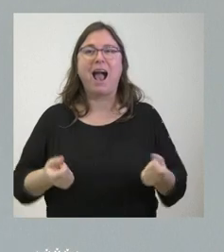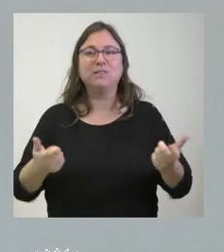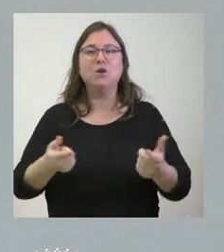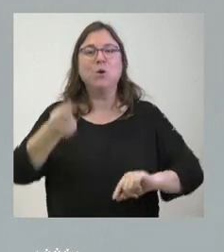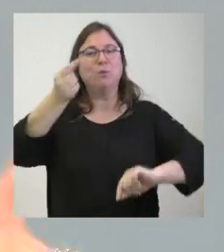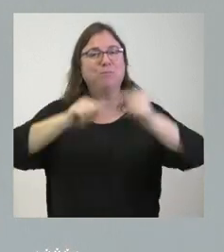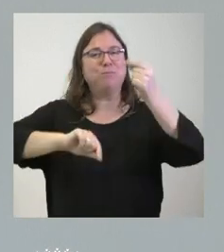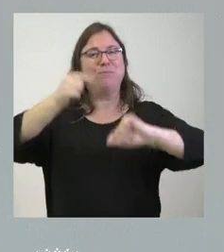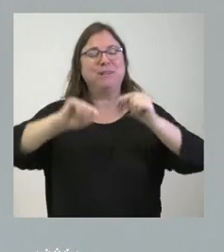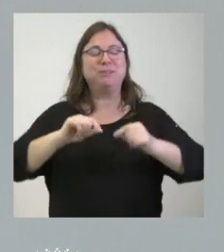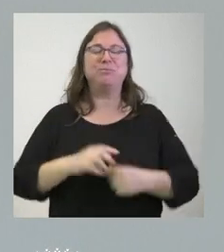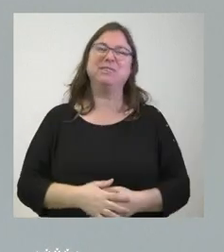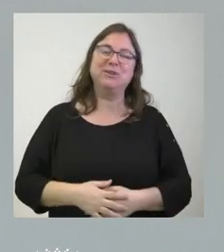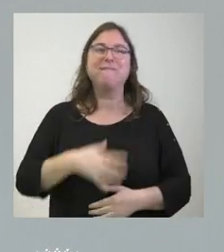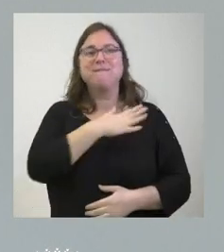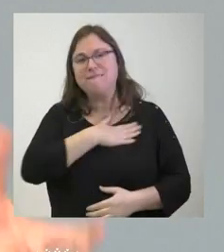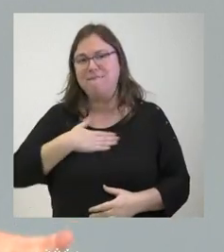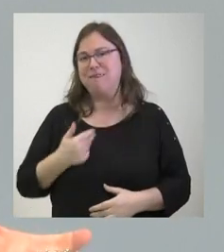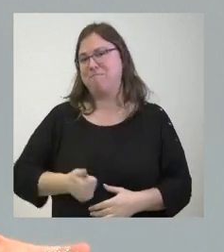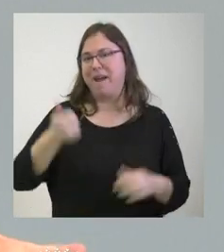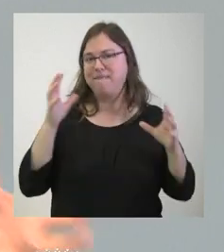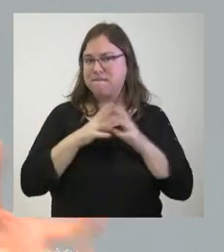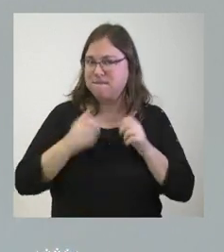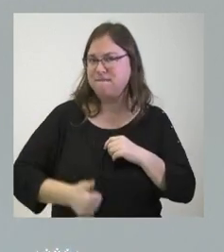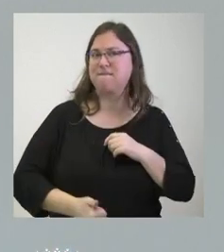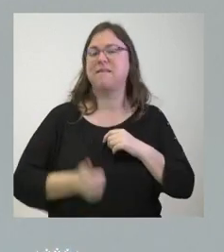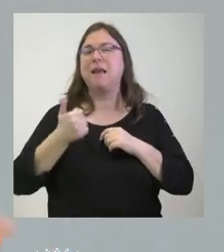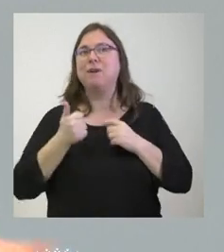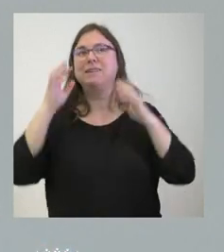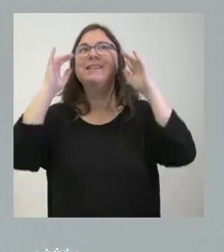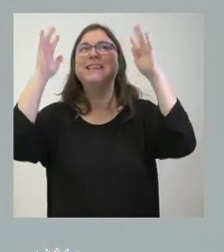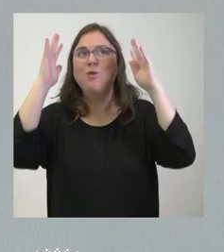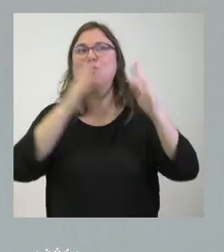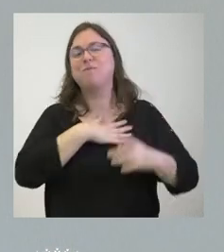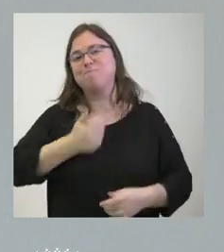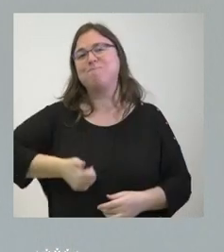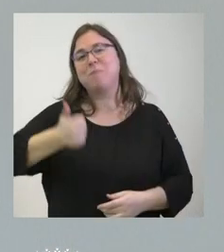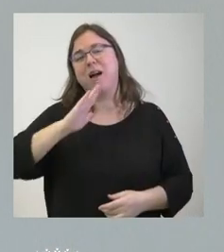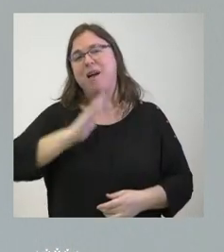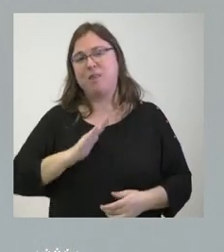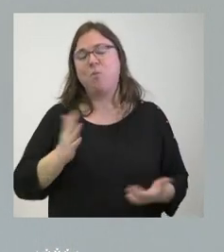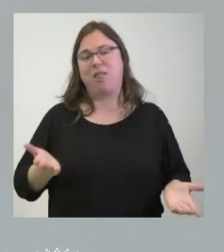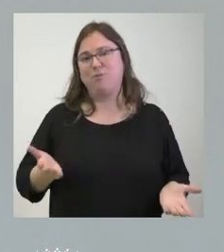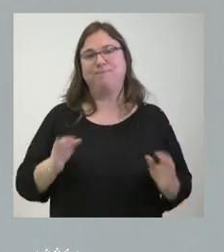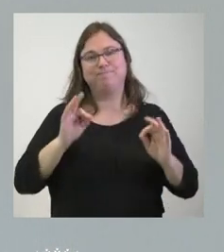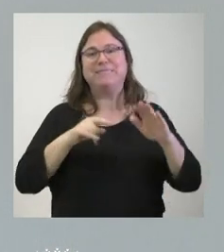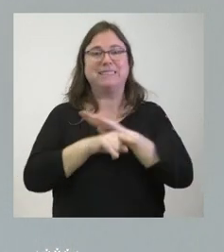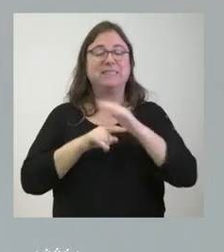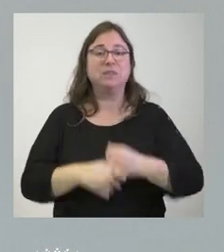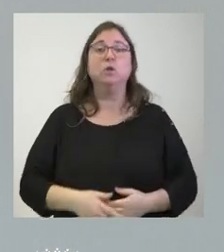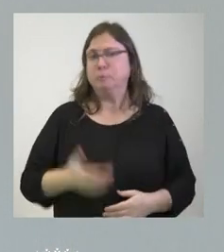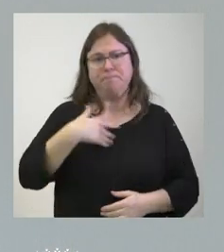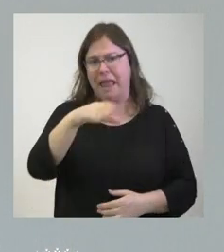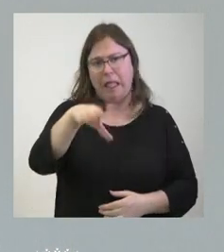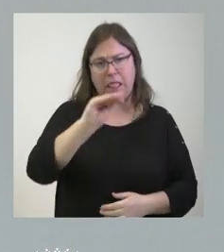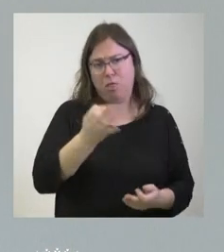que está muy lejos de sus aspiraciones o de aquellos que ellos querían conveniente en su área de gestión les entiendo